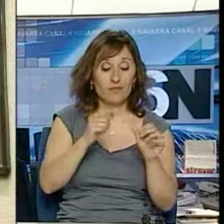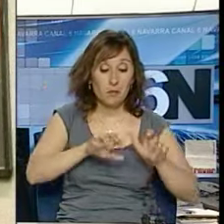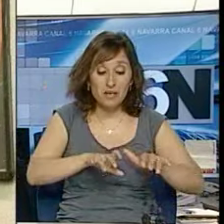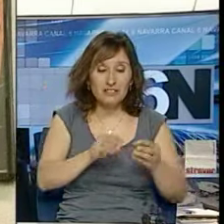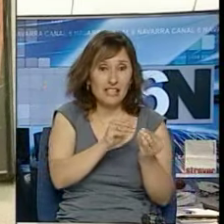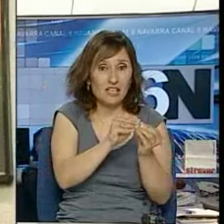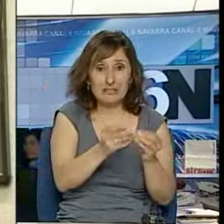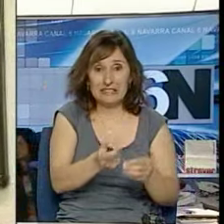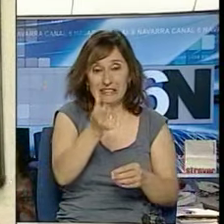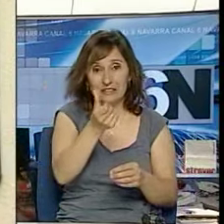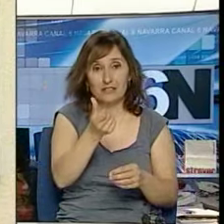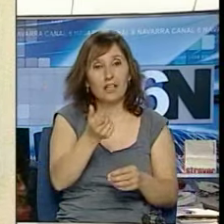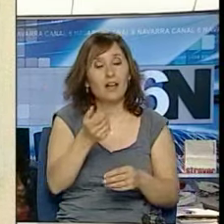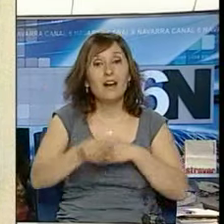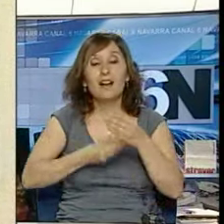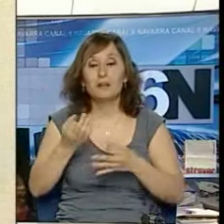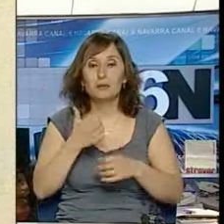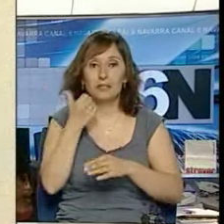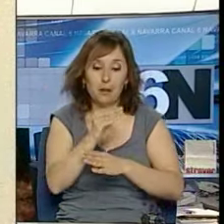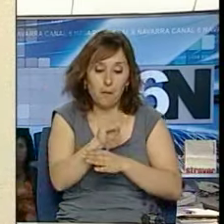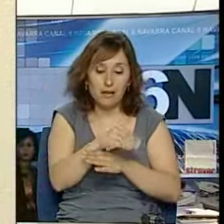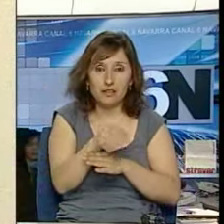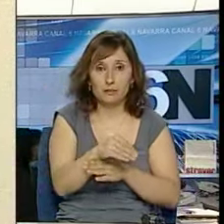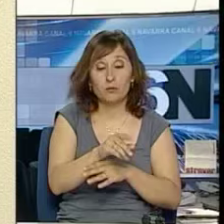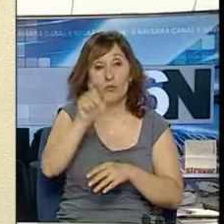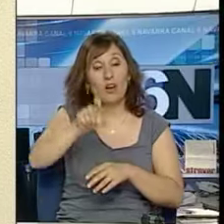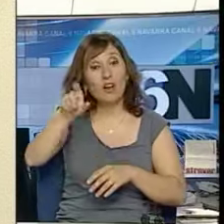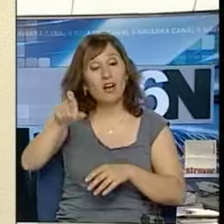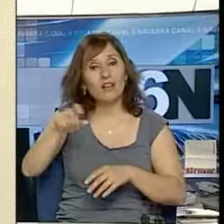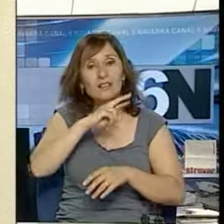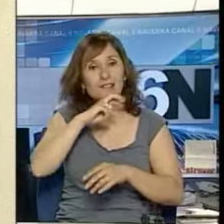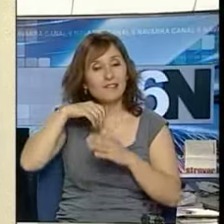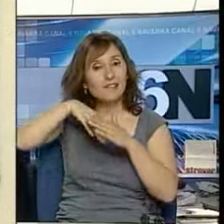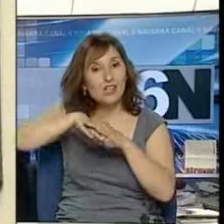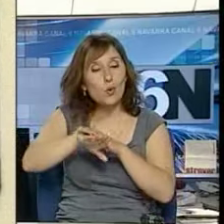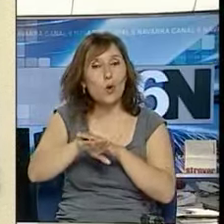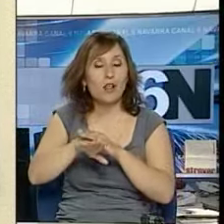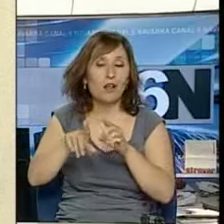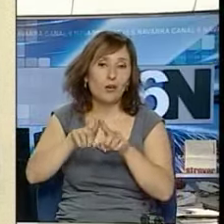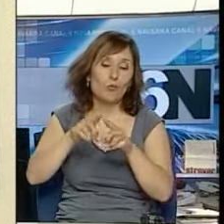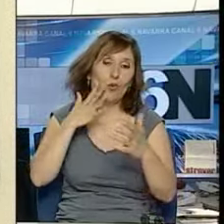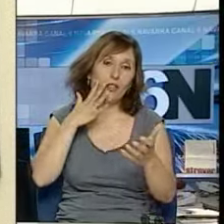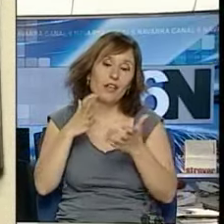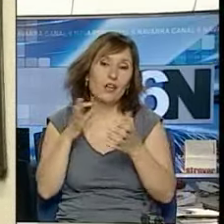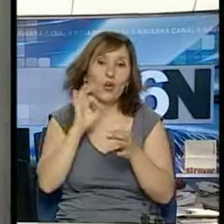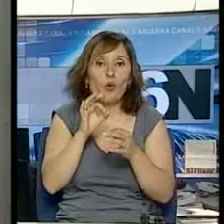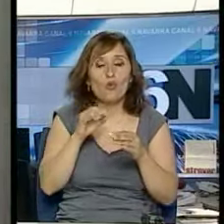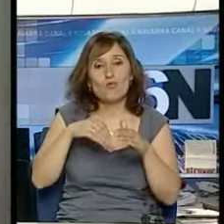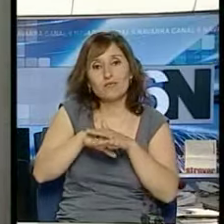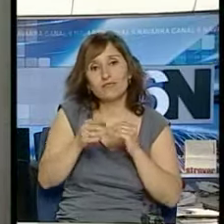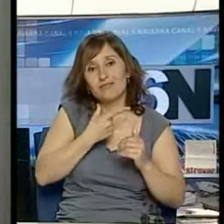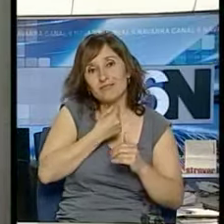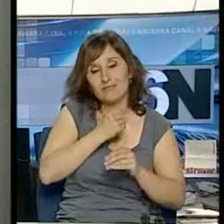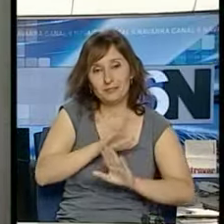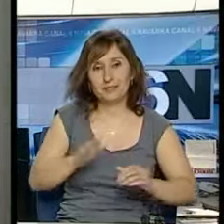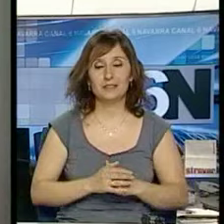máquina de escribir y sí que lo que hacemos es mantenimiento de máquinas que la gente ya guarda como cosas de decoración o de colección. Ahora